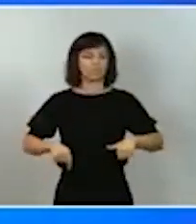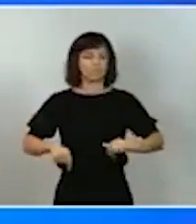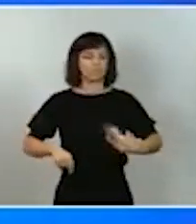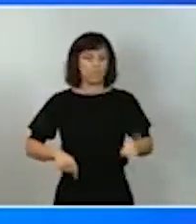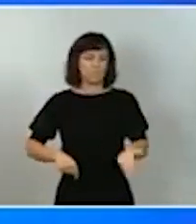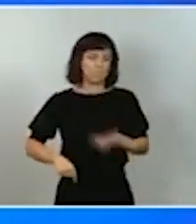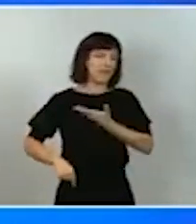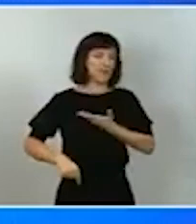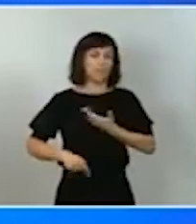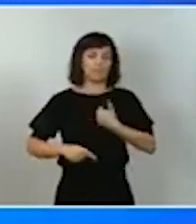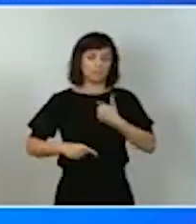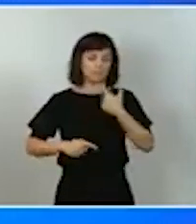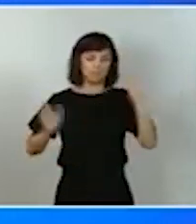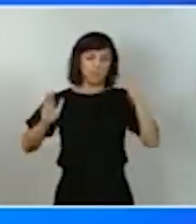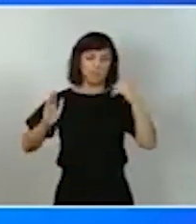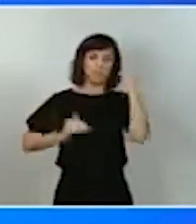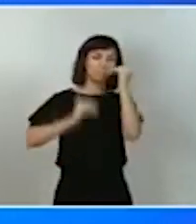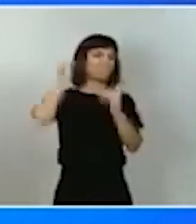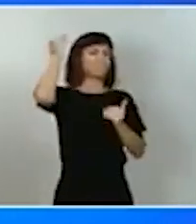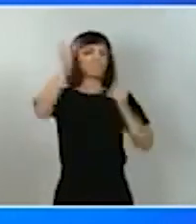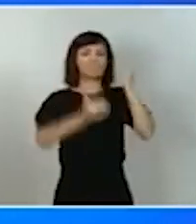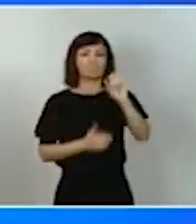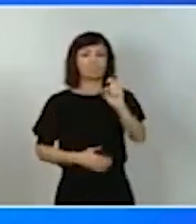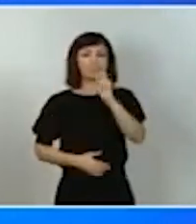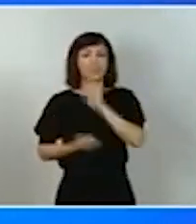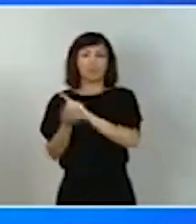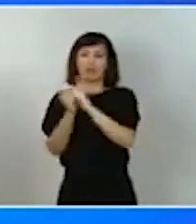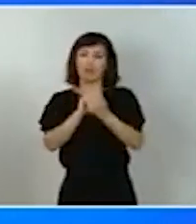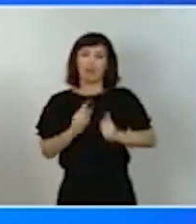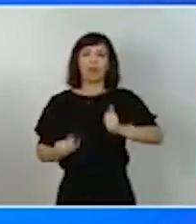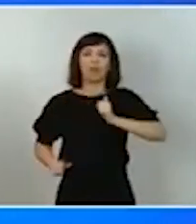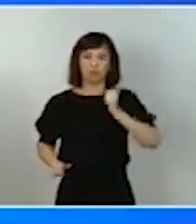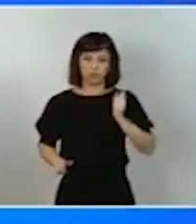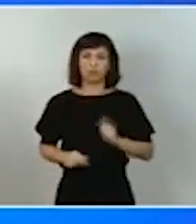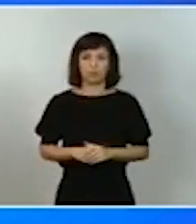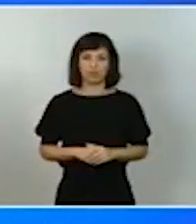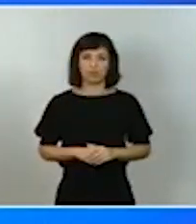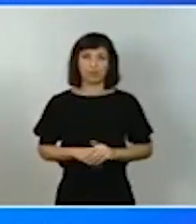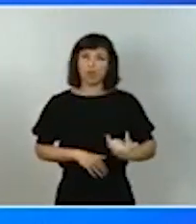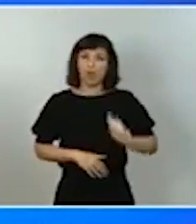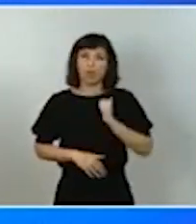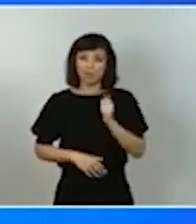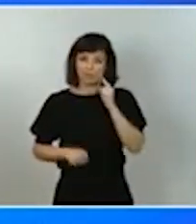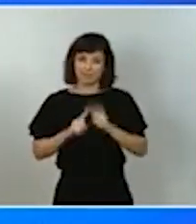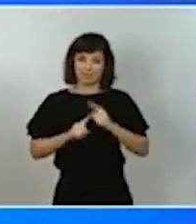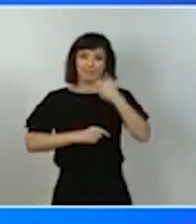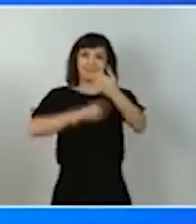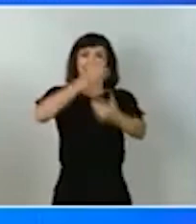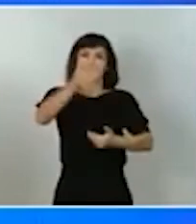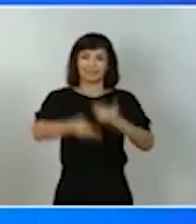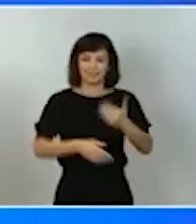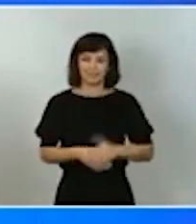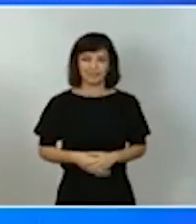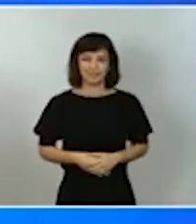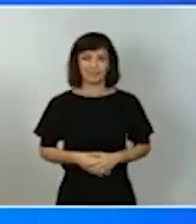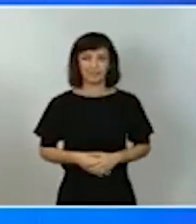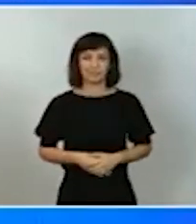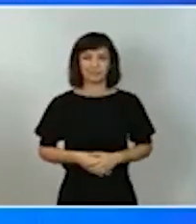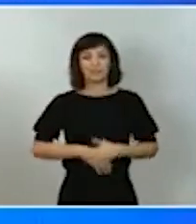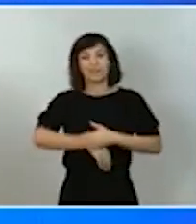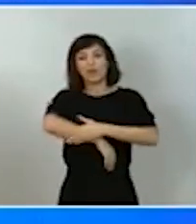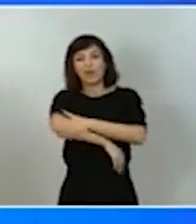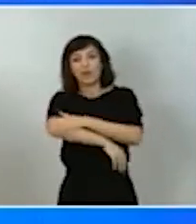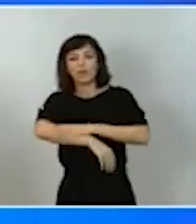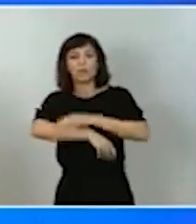y convertirlo en una oportunidad en una oportunidad de avance más allá del gobierno de las instituciones de las